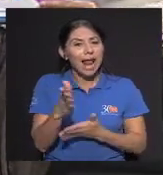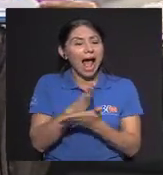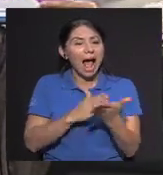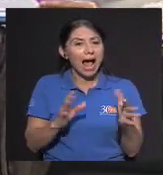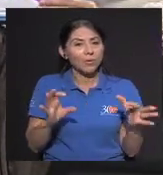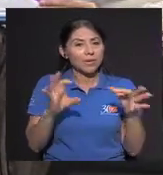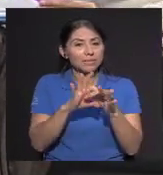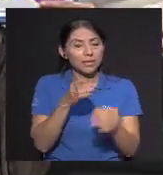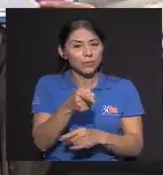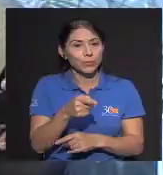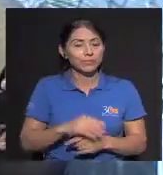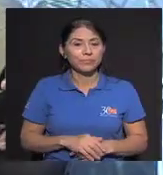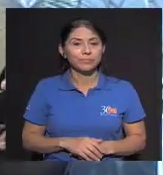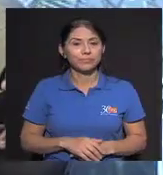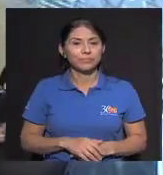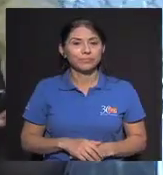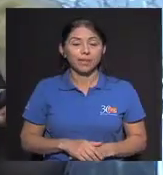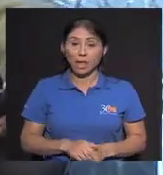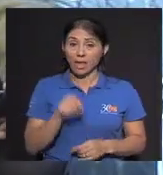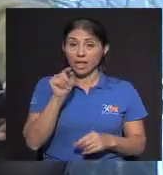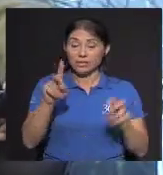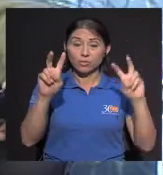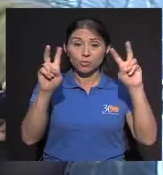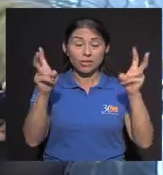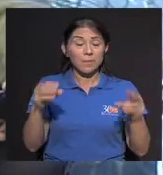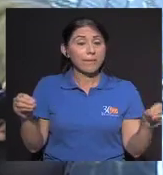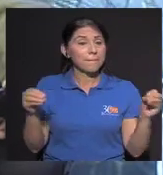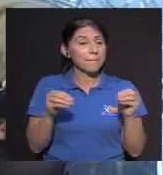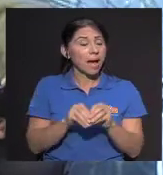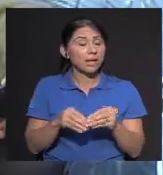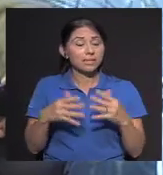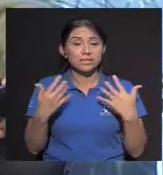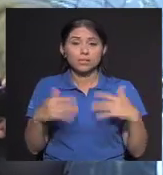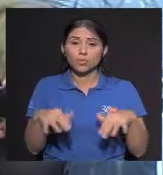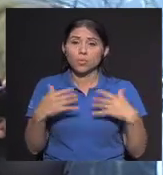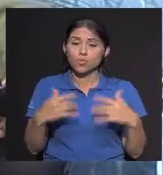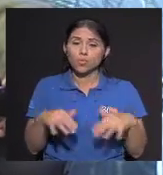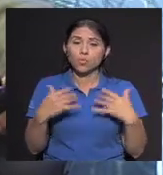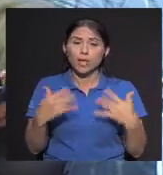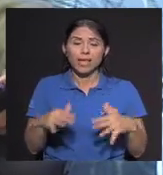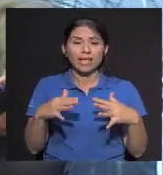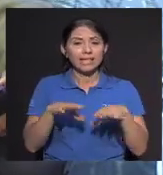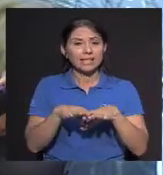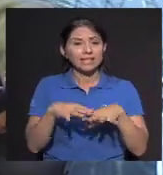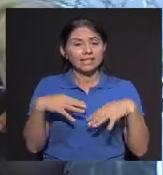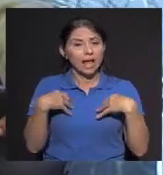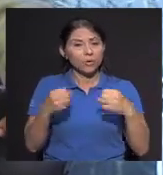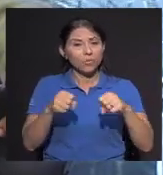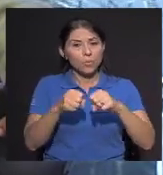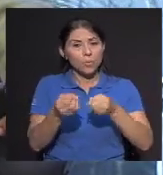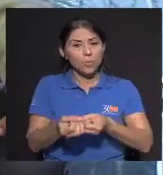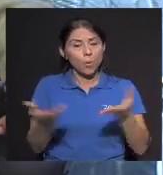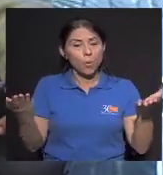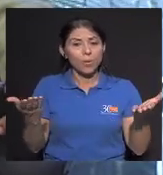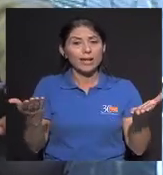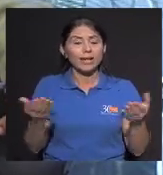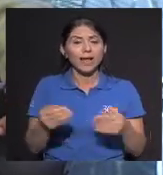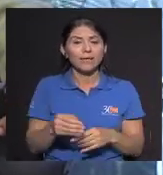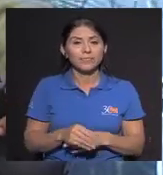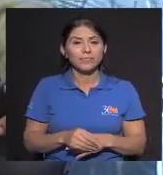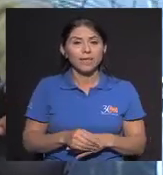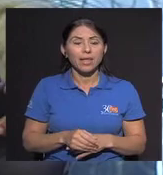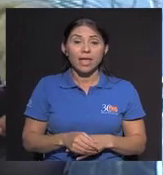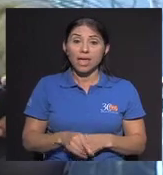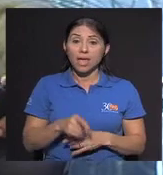Que usted nos comente Al respecto Esto es uno De los temas Más grandes Que existen En salud pública Y